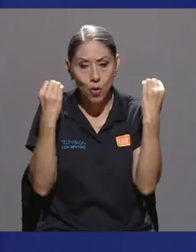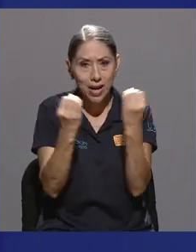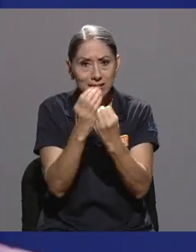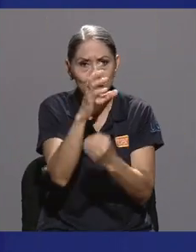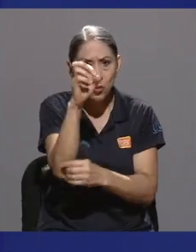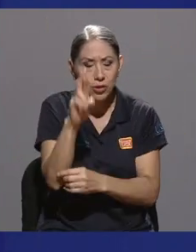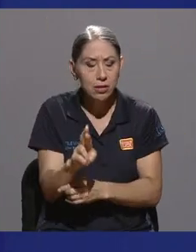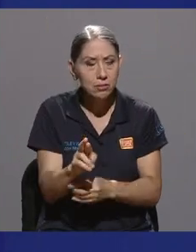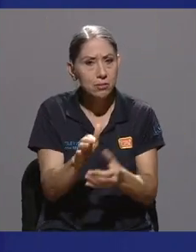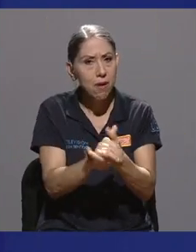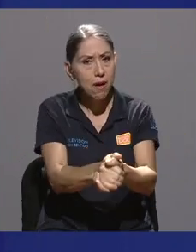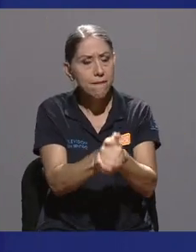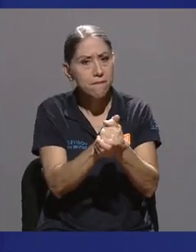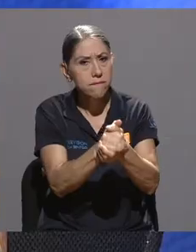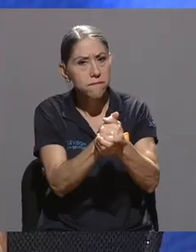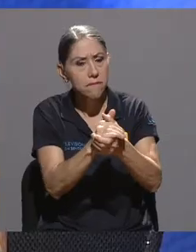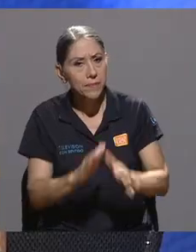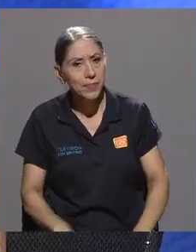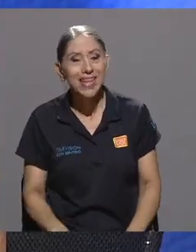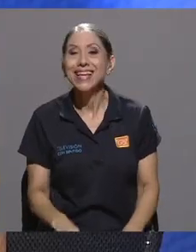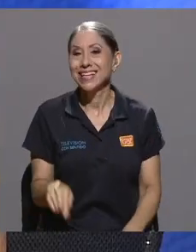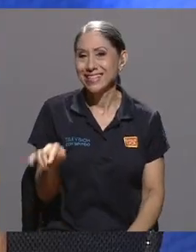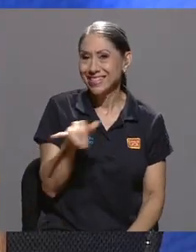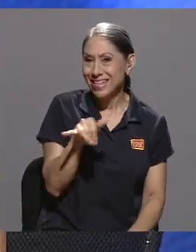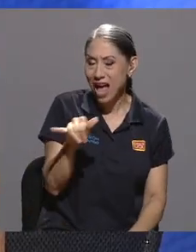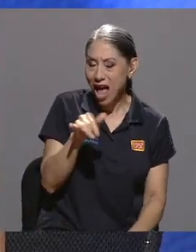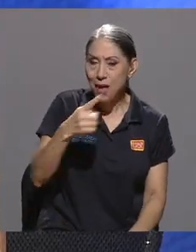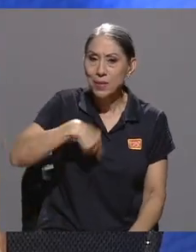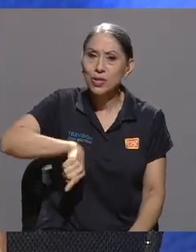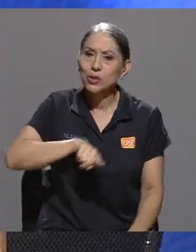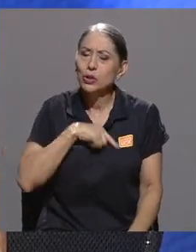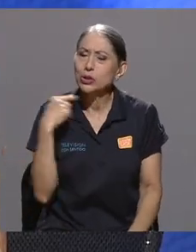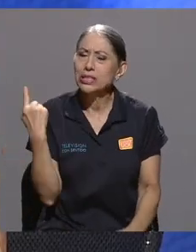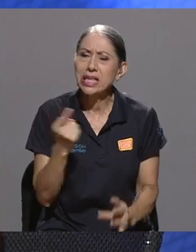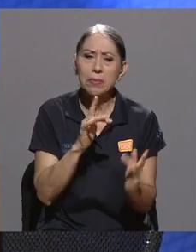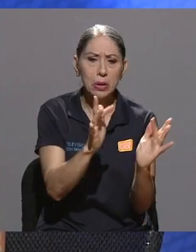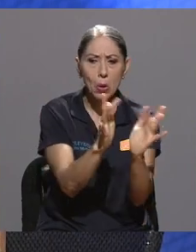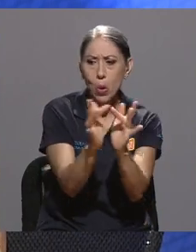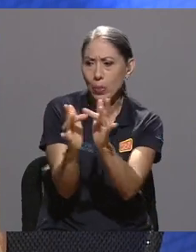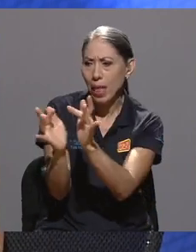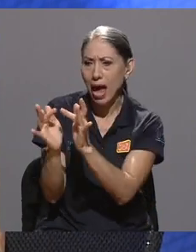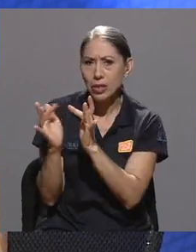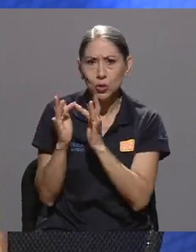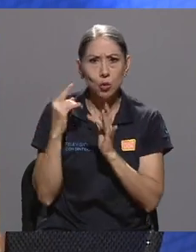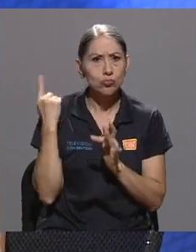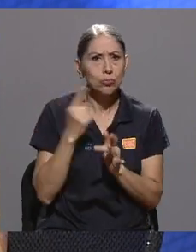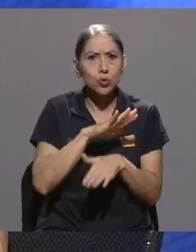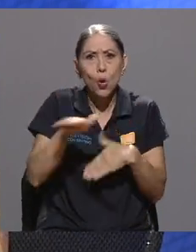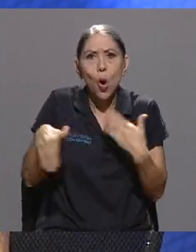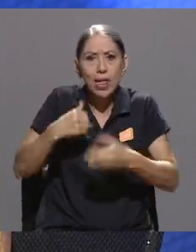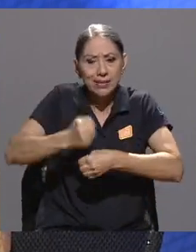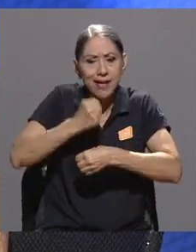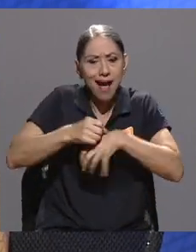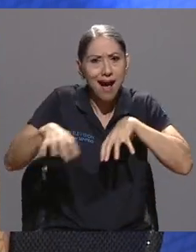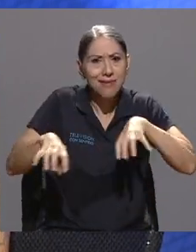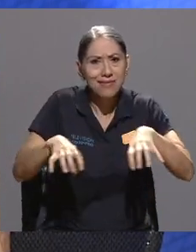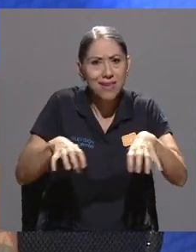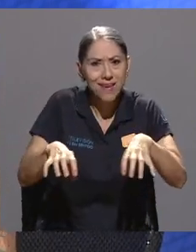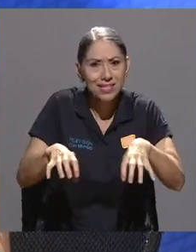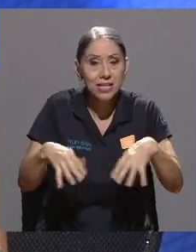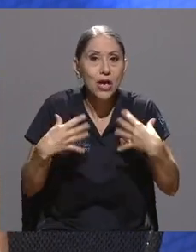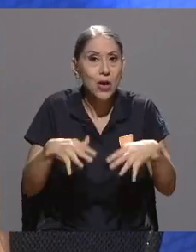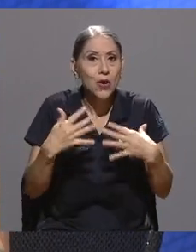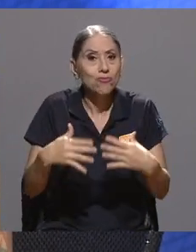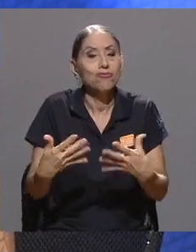que es de aplaudir. Sí, estamos aparte en constante contacto, todas activas, ¿no? Entonces, yo creo que eso es algo chagrando todos